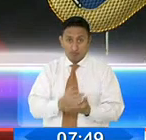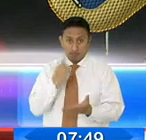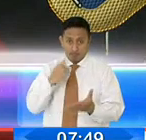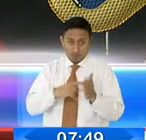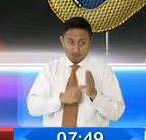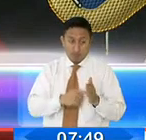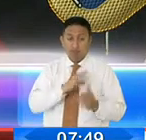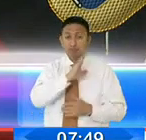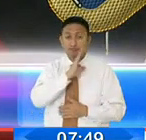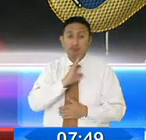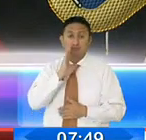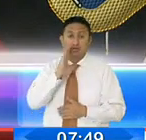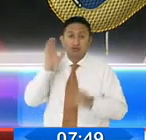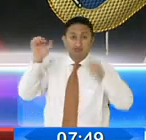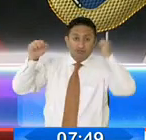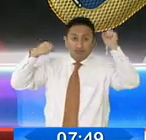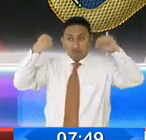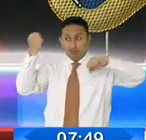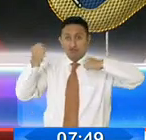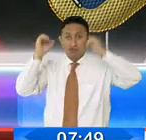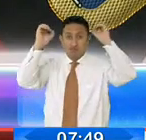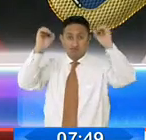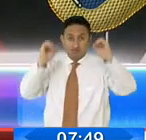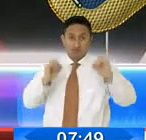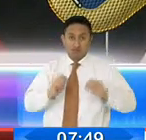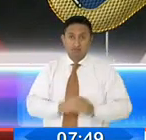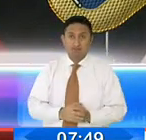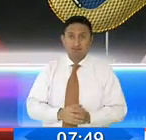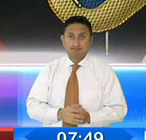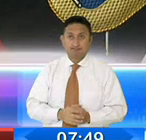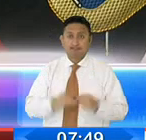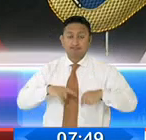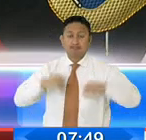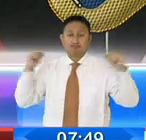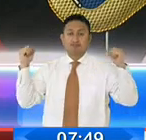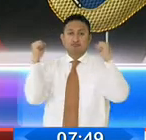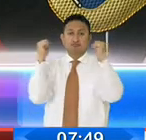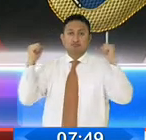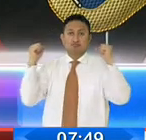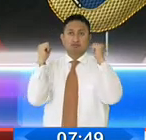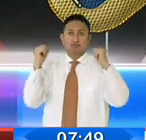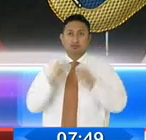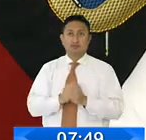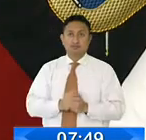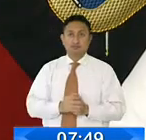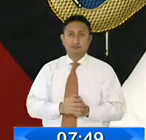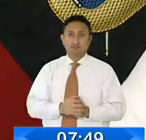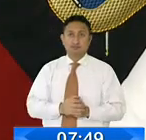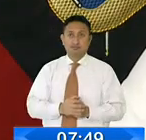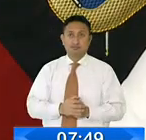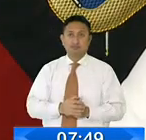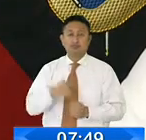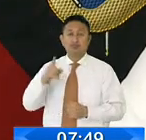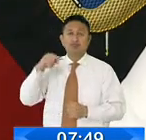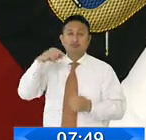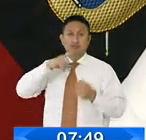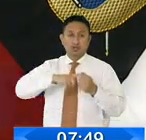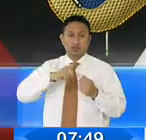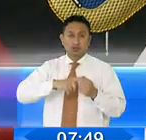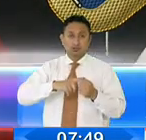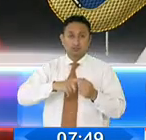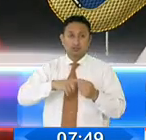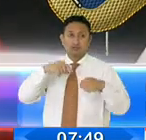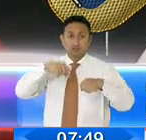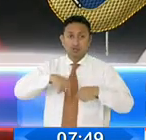es bares, discotecas, centros de tolerancia y gimnasios. Gimnasios y karaoke en el distrito metropolitano de